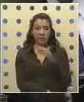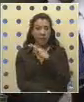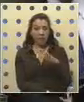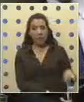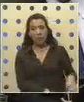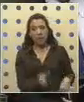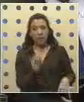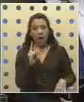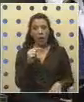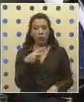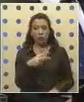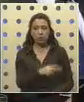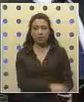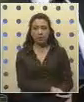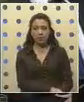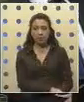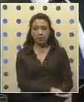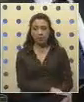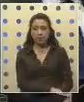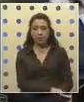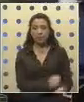diputado me ha pedido la palabra la ministra